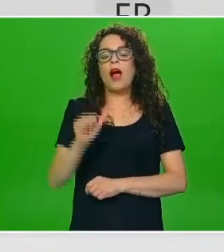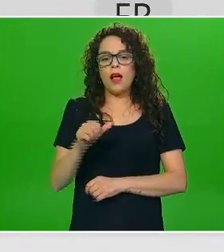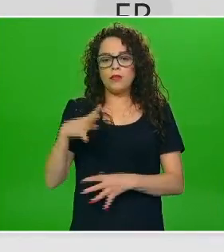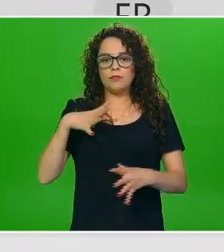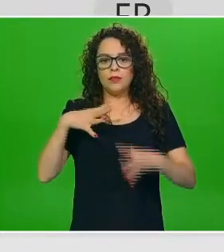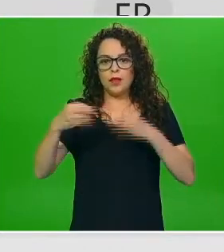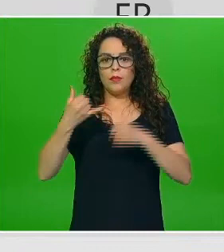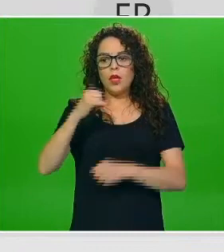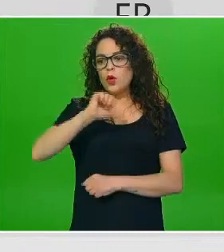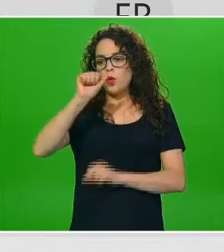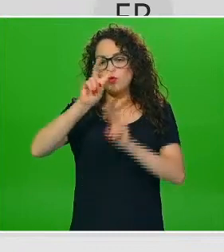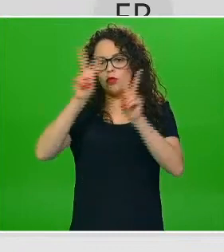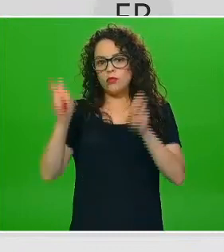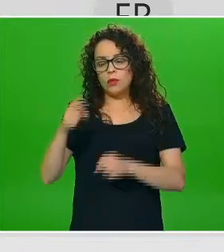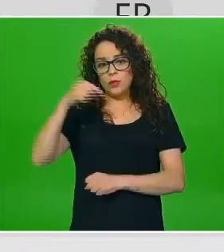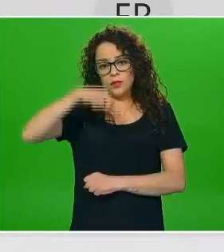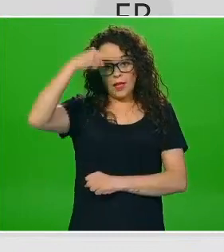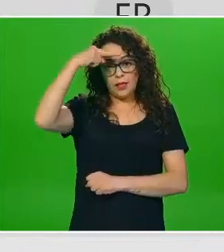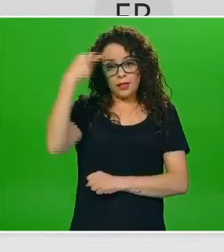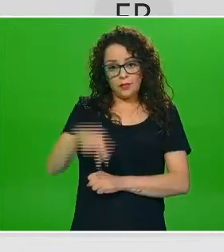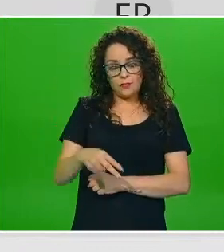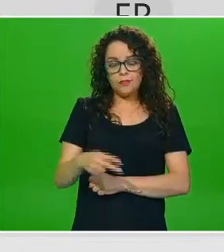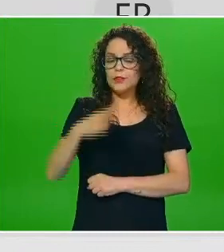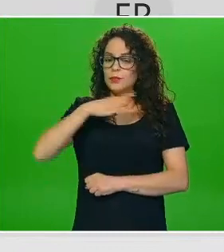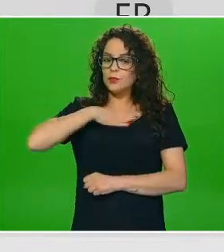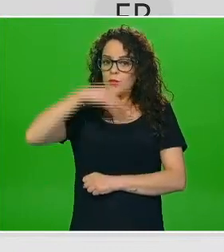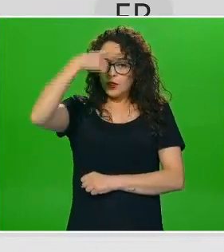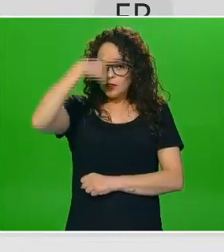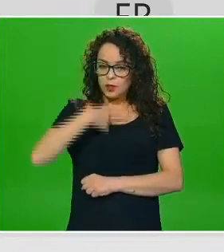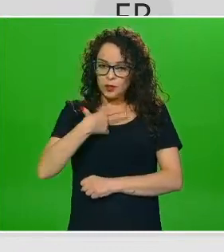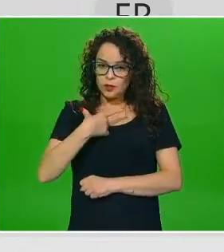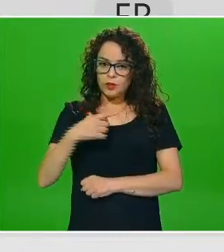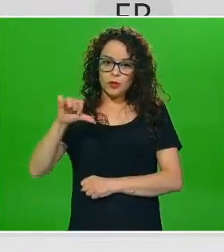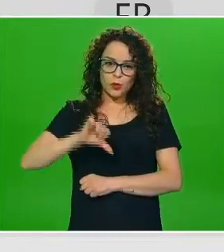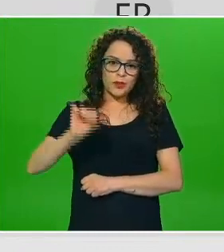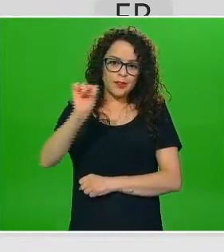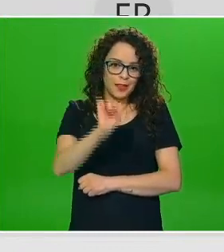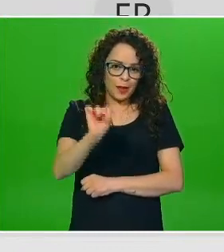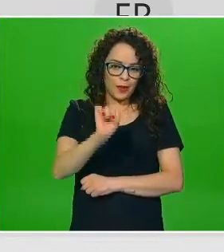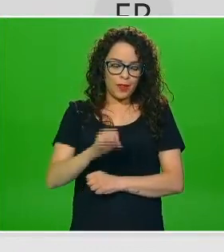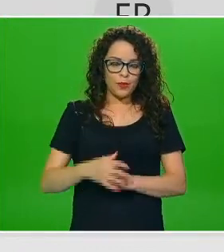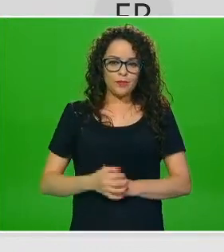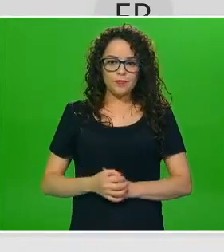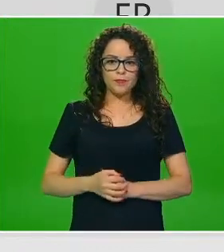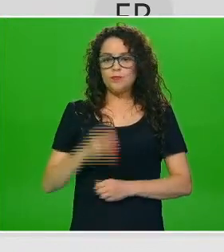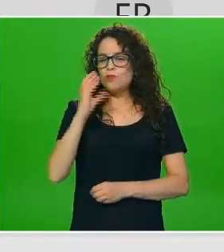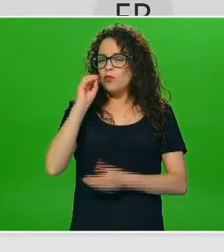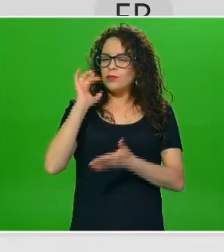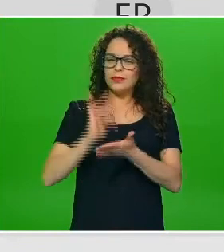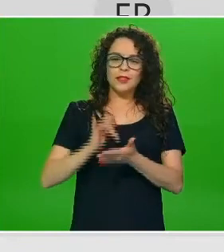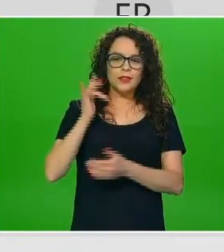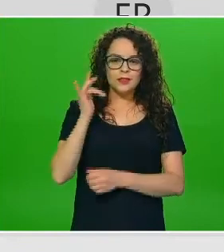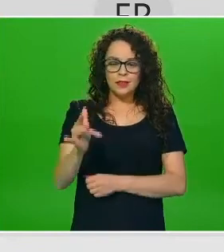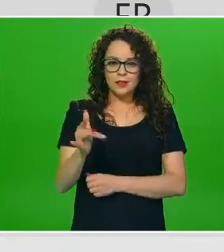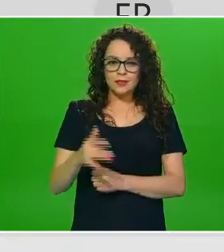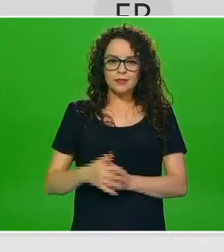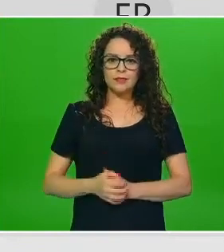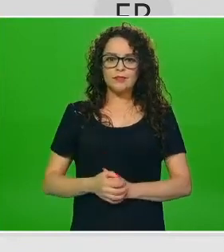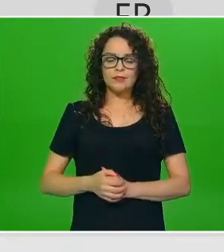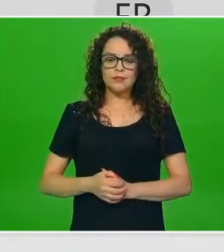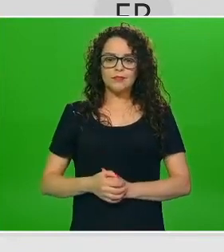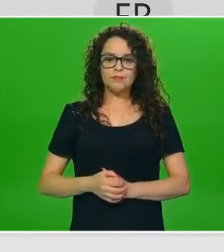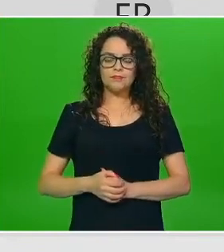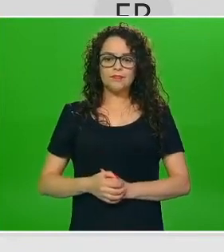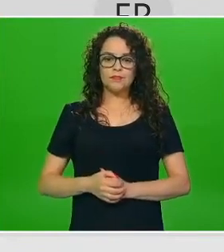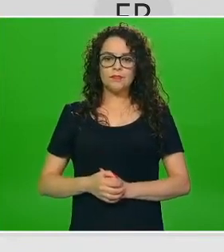otros temas en nuestro país les damos las buenas noches el sábado y estamos muy muy agradecidos que tengan todos una